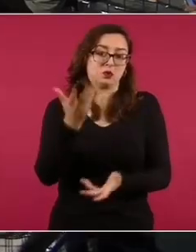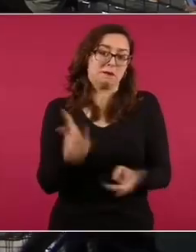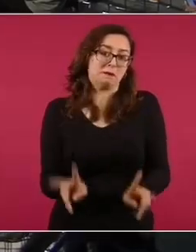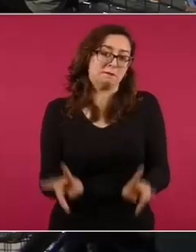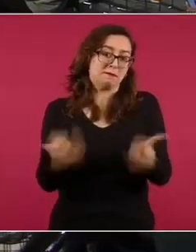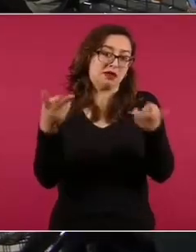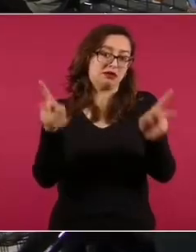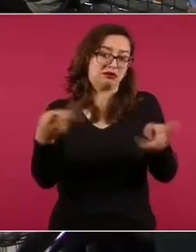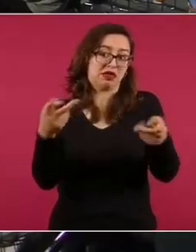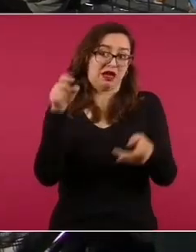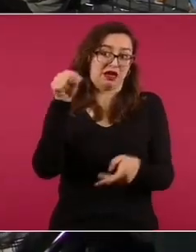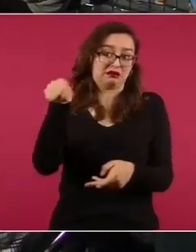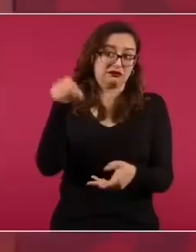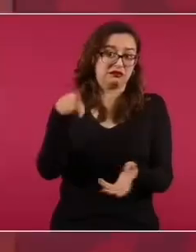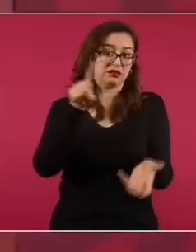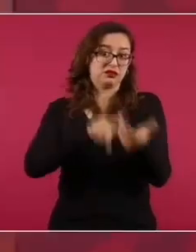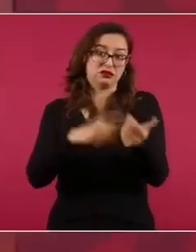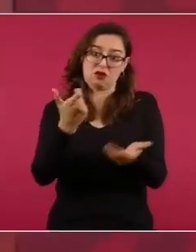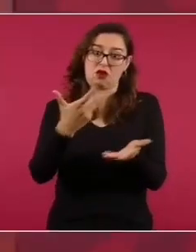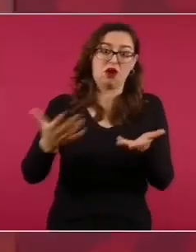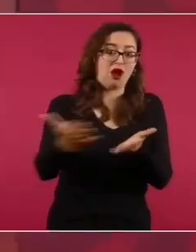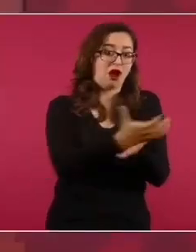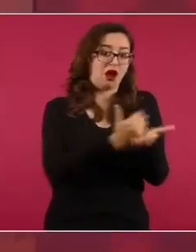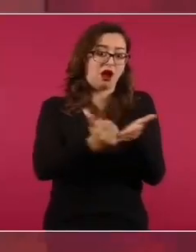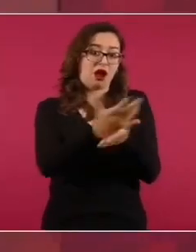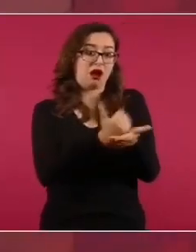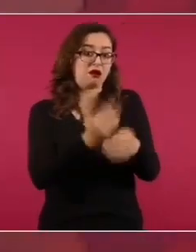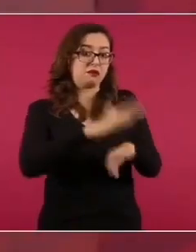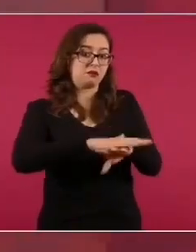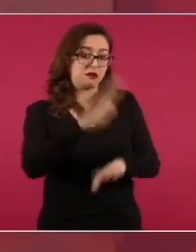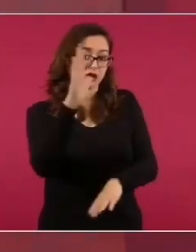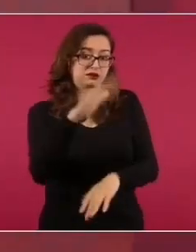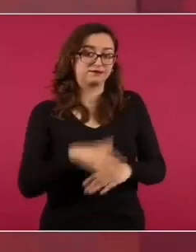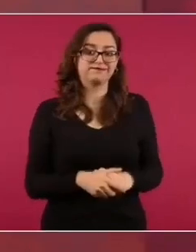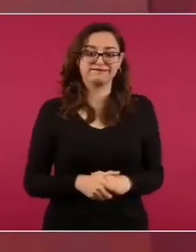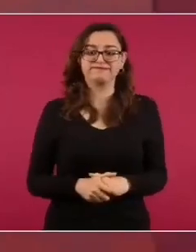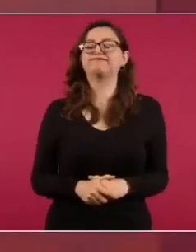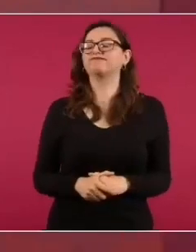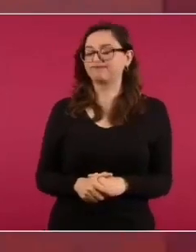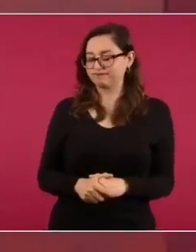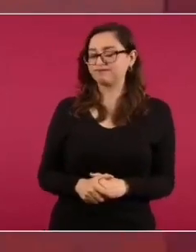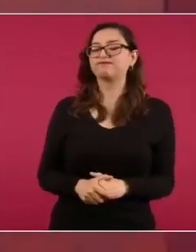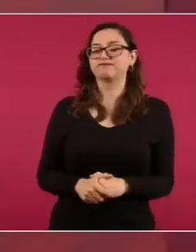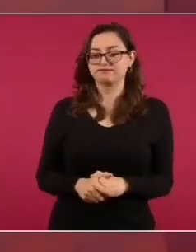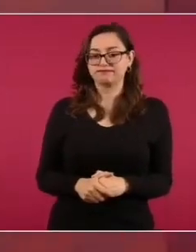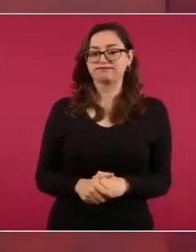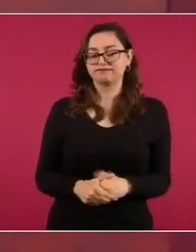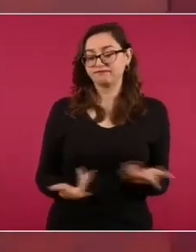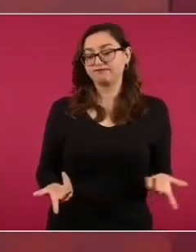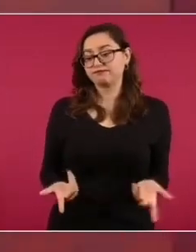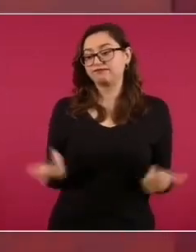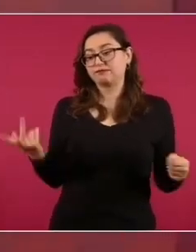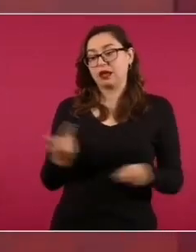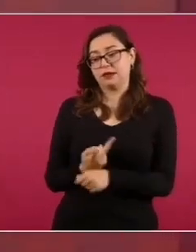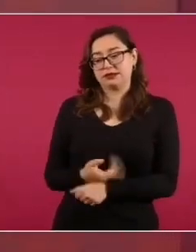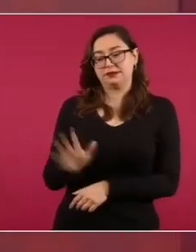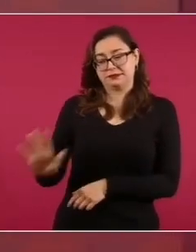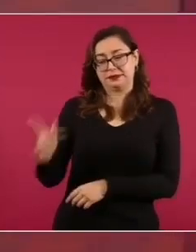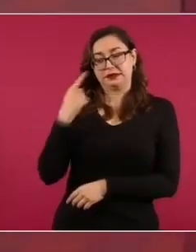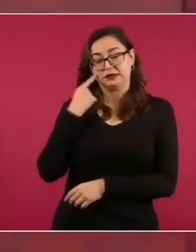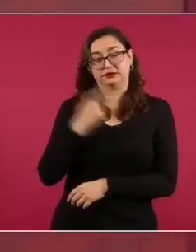Es que así como cuando hay campaña en Estados Unidos, y ellos lo saben, los productores,